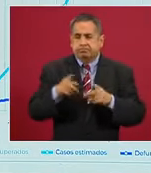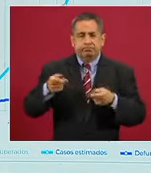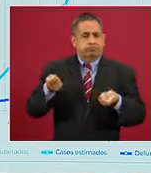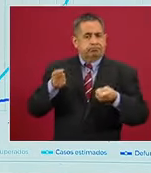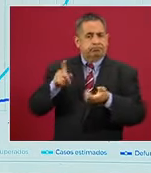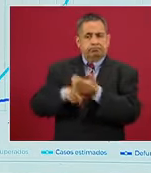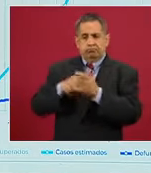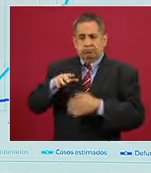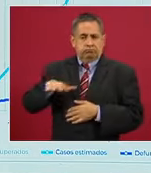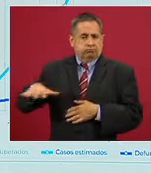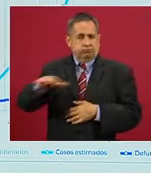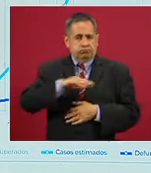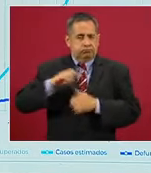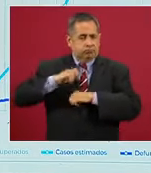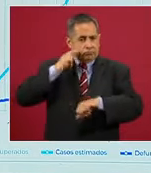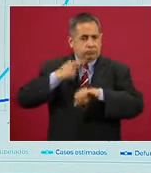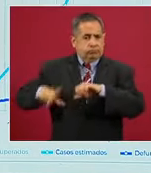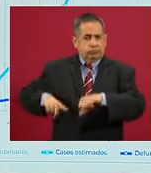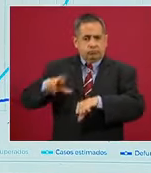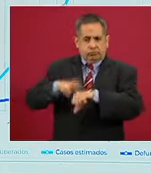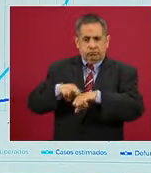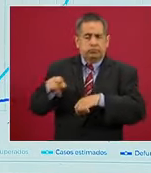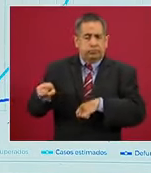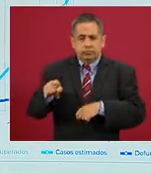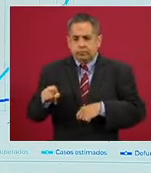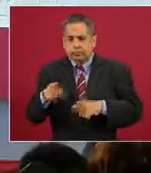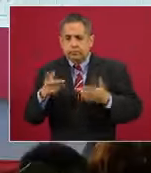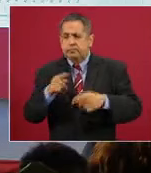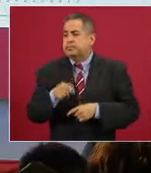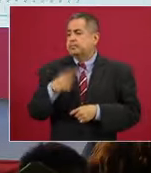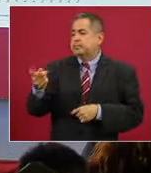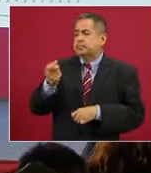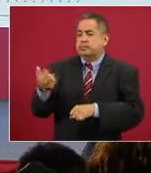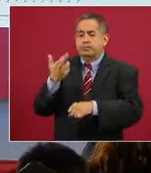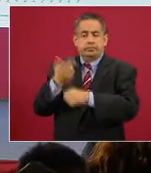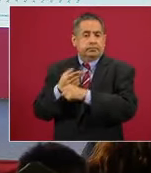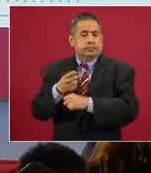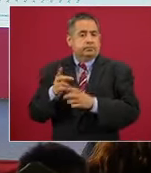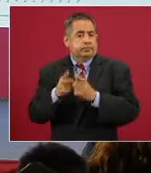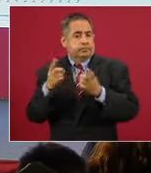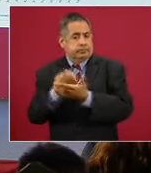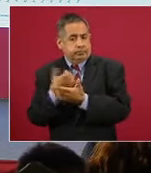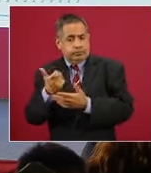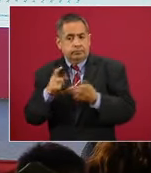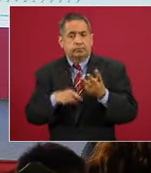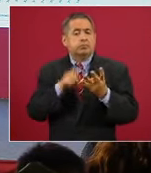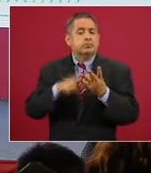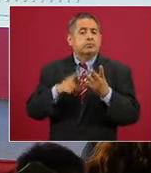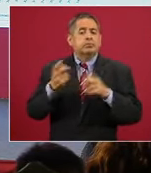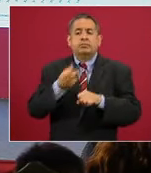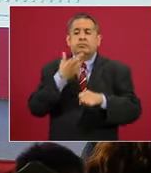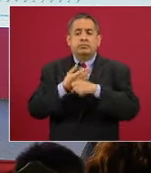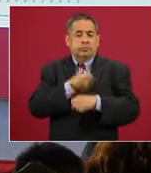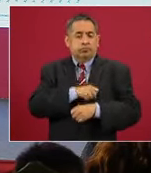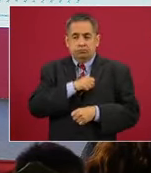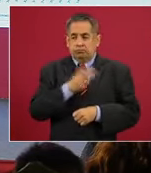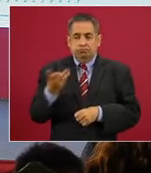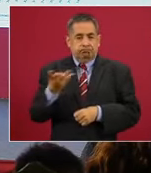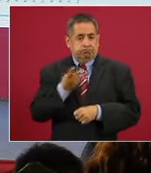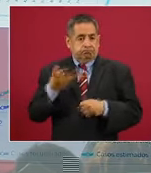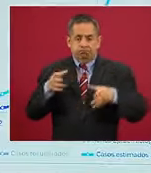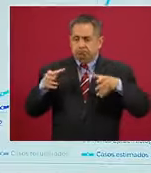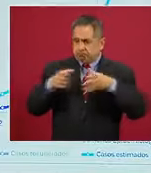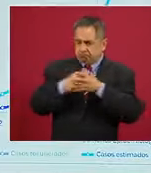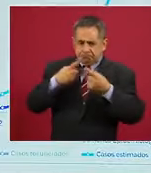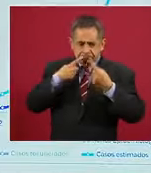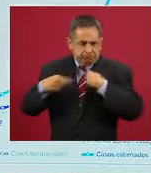conjunta, por supuesto a cargo del gobernador, pero de la secretaria de Desarrollo Económico y el secretario de Salud que trabajan muy, muy coordinadamente,